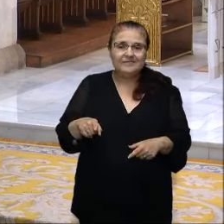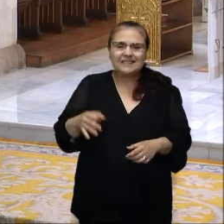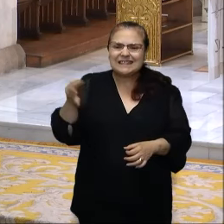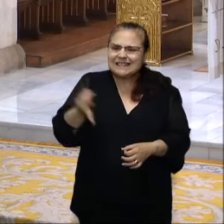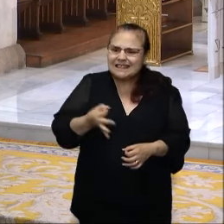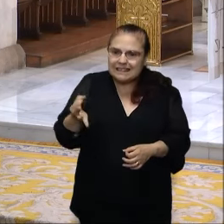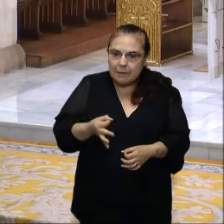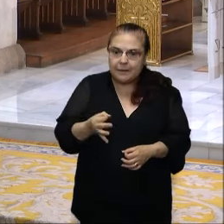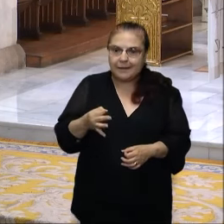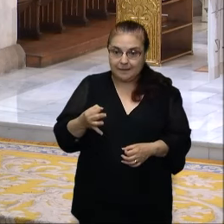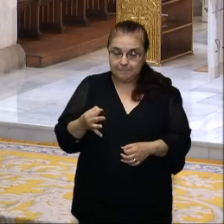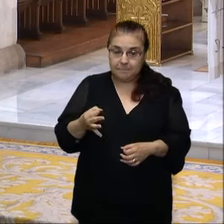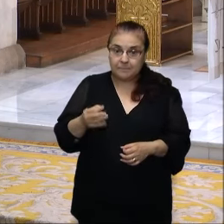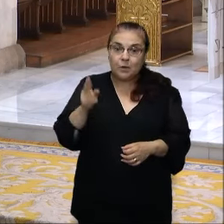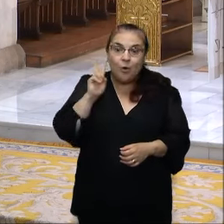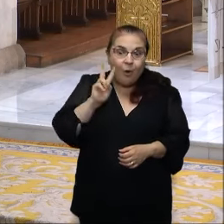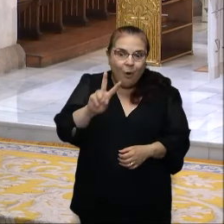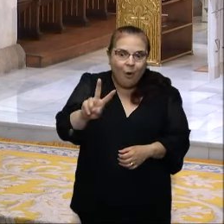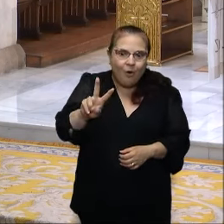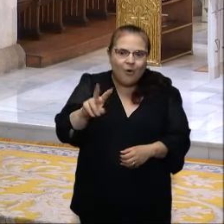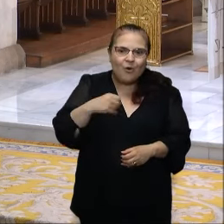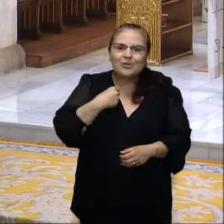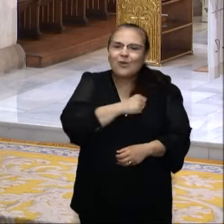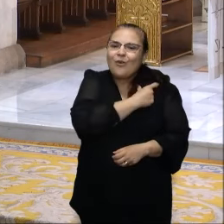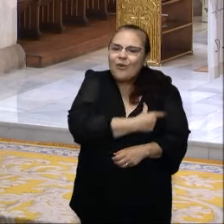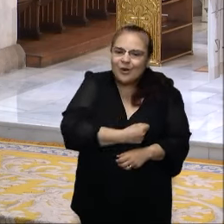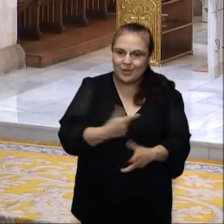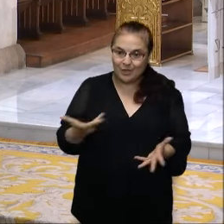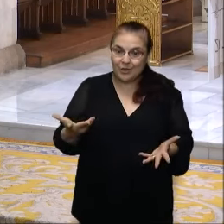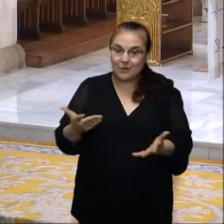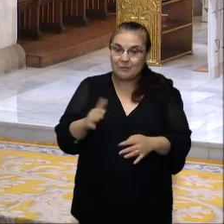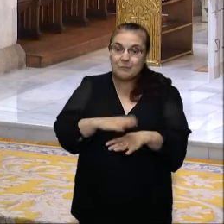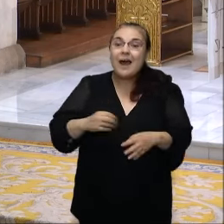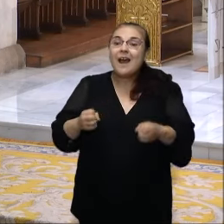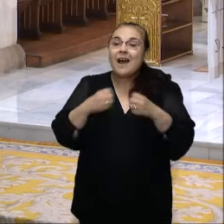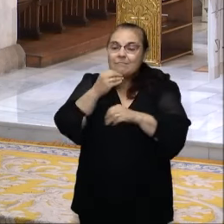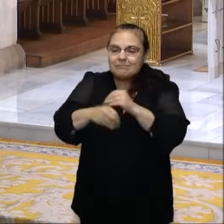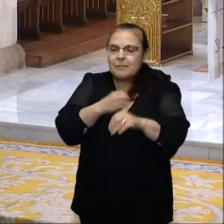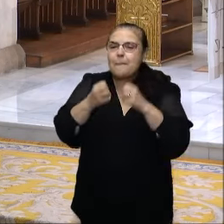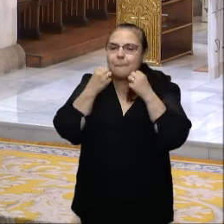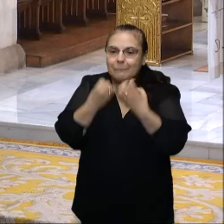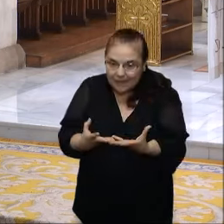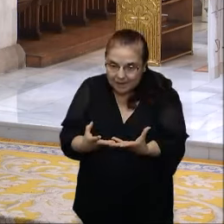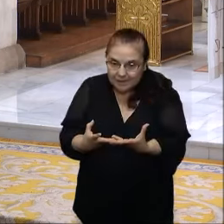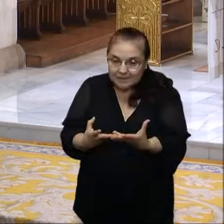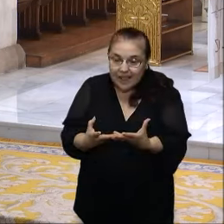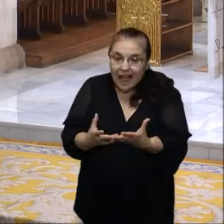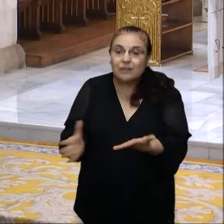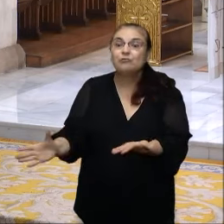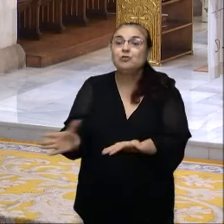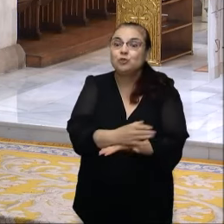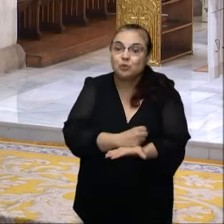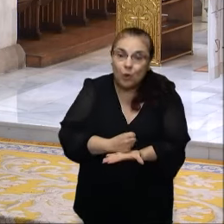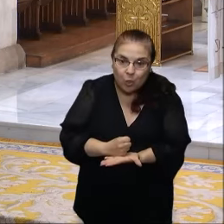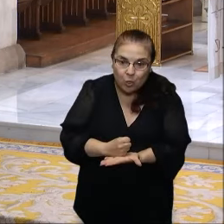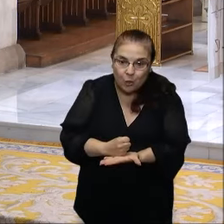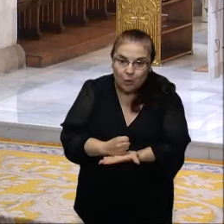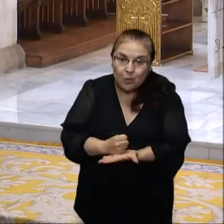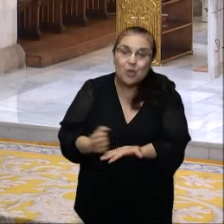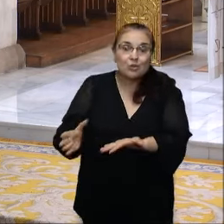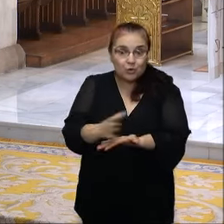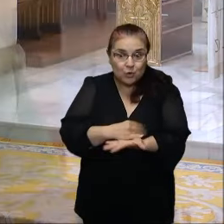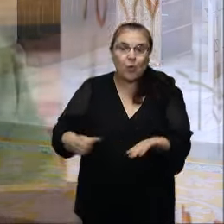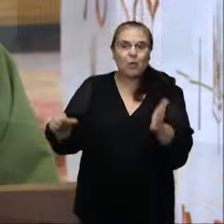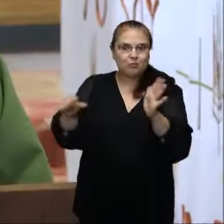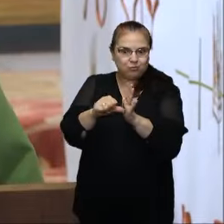trata de tener ojos para verlo y corazón para querer su bien. ¿A quién? A todo el que me encuentre en la vida. Empezando,